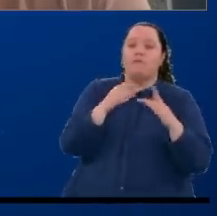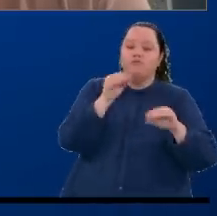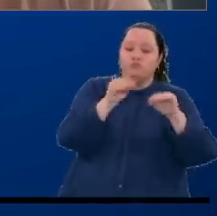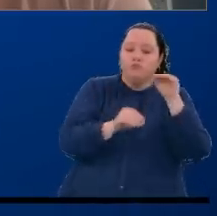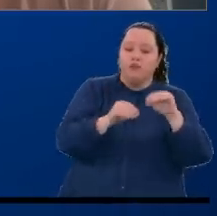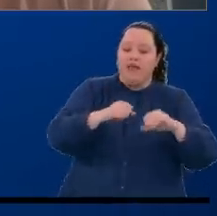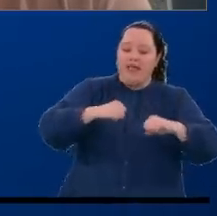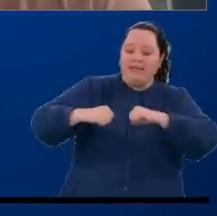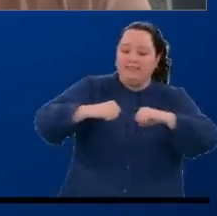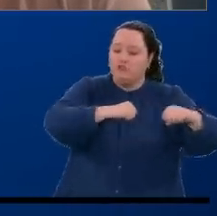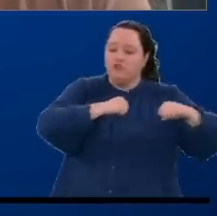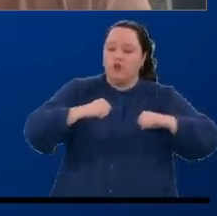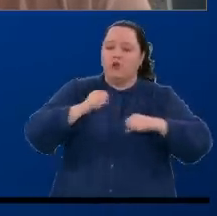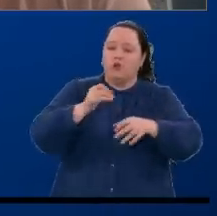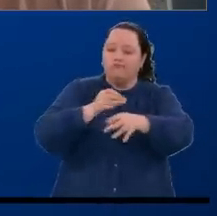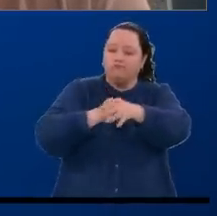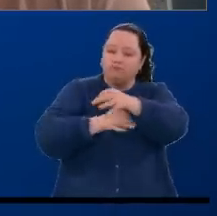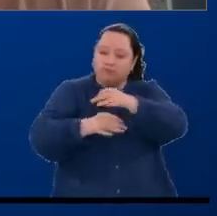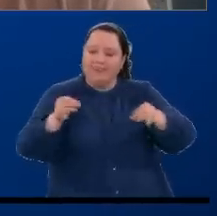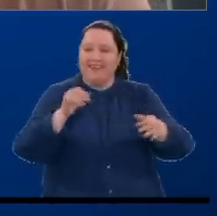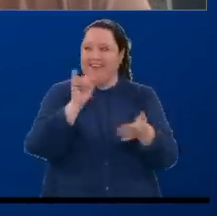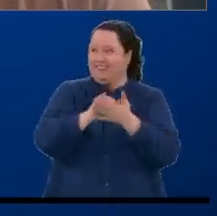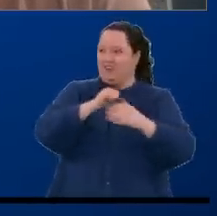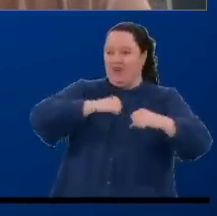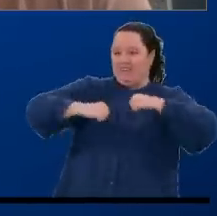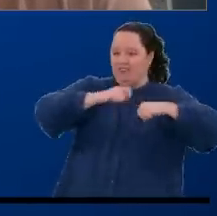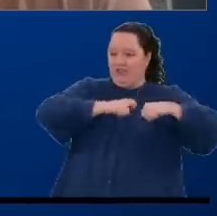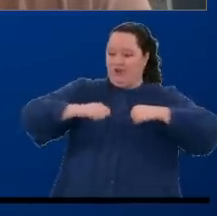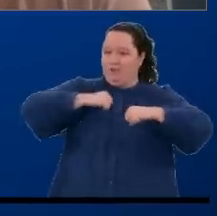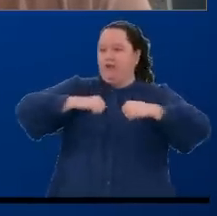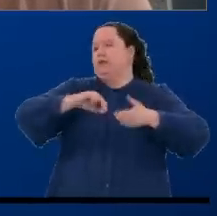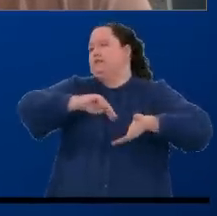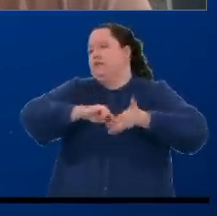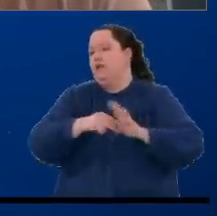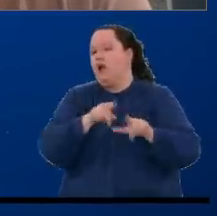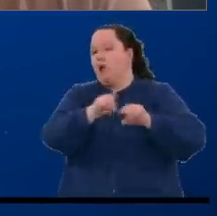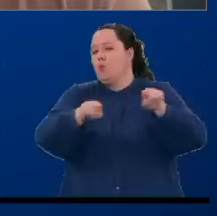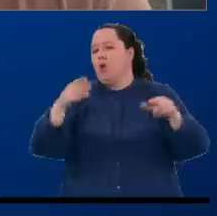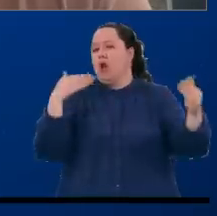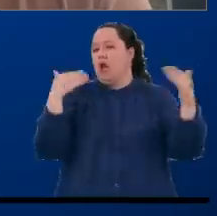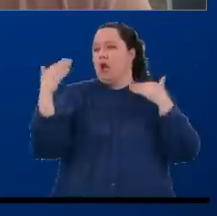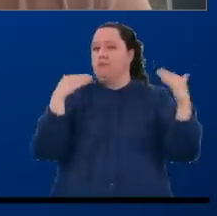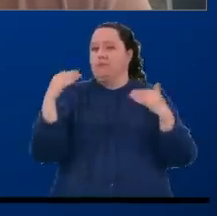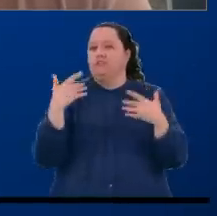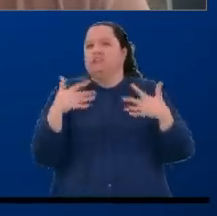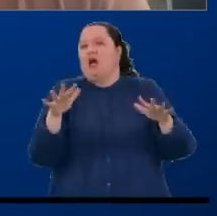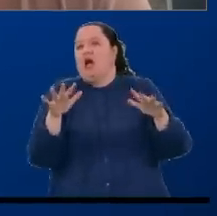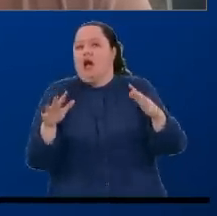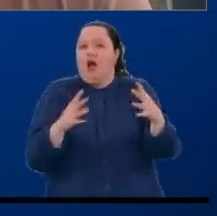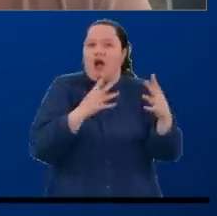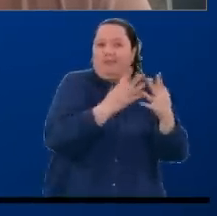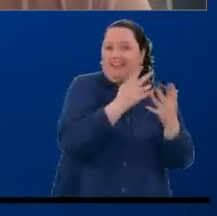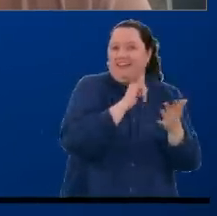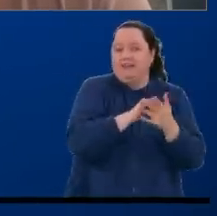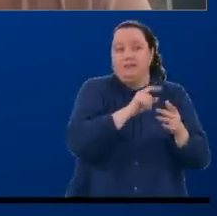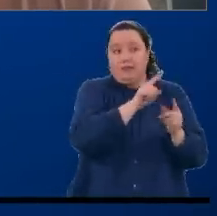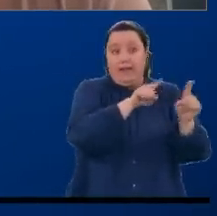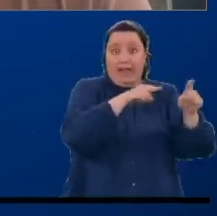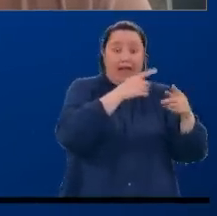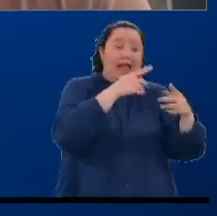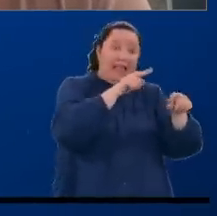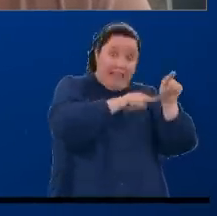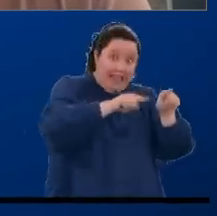gestores de la sustitución, que eso no es más sino que escoger a algunos campesinos detenidos para luego esos campesinos